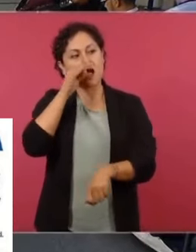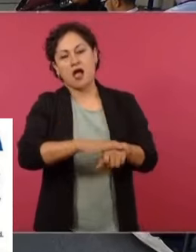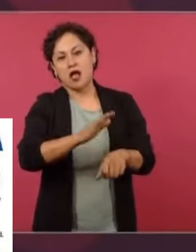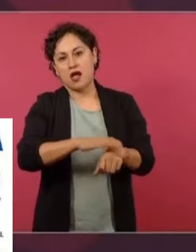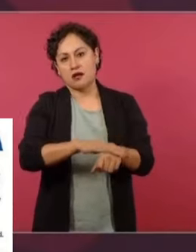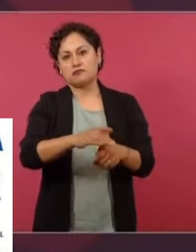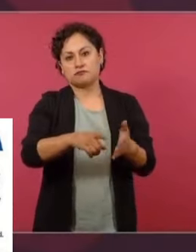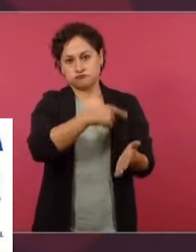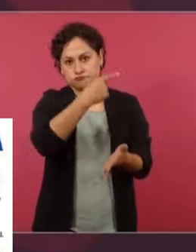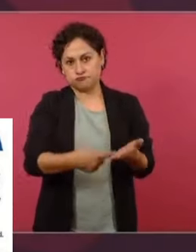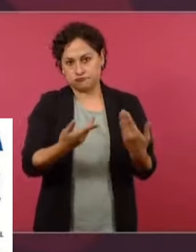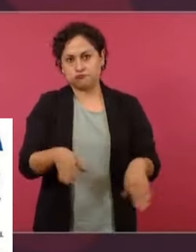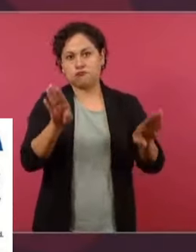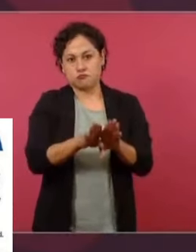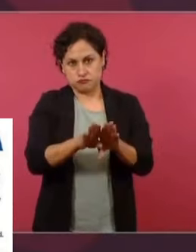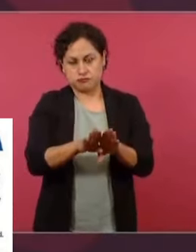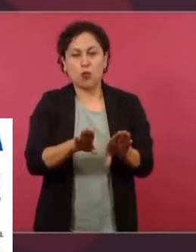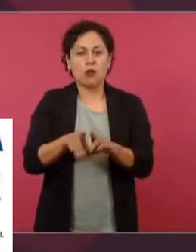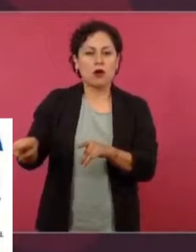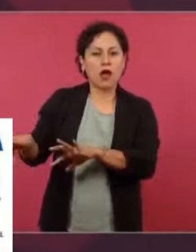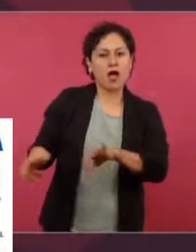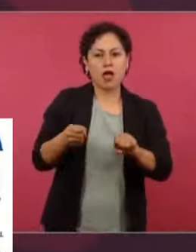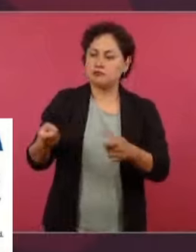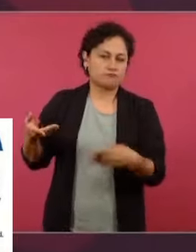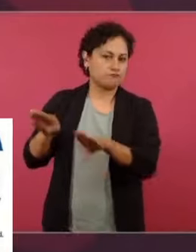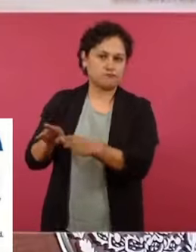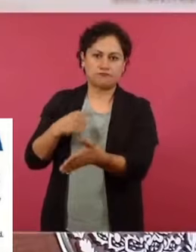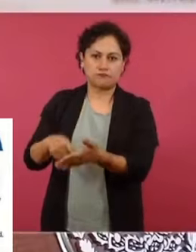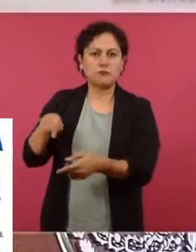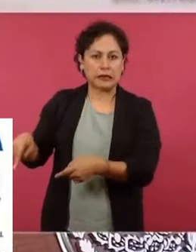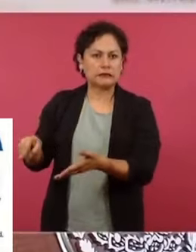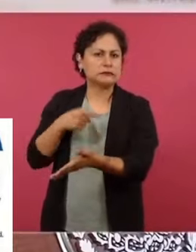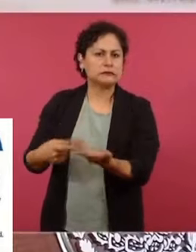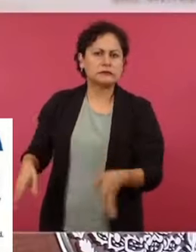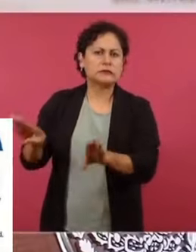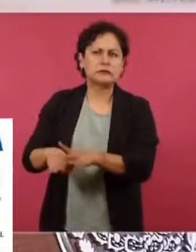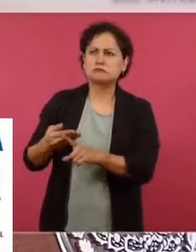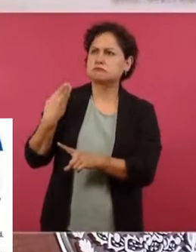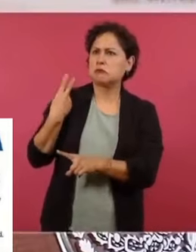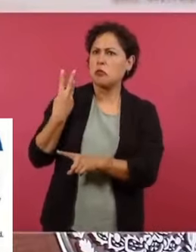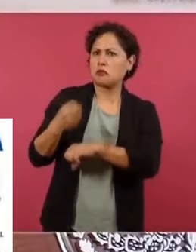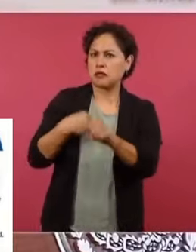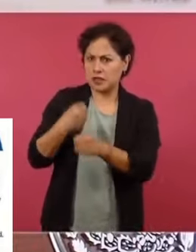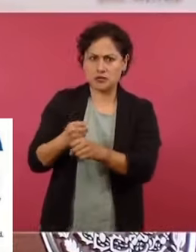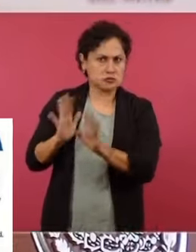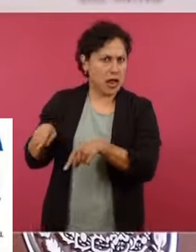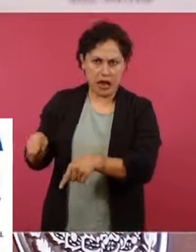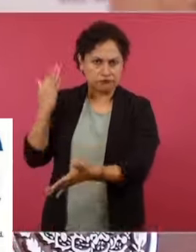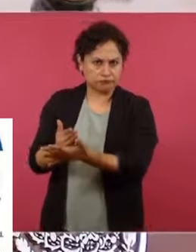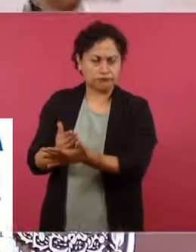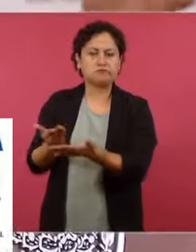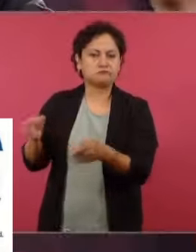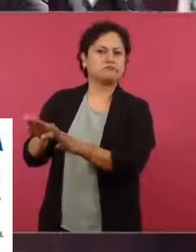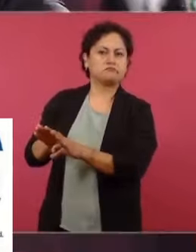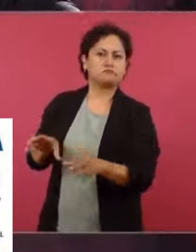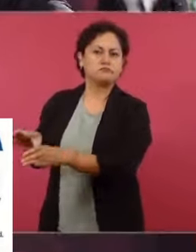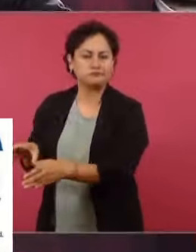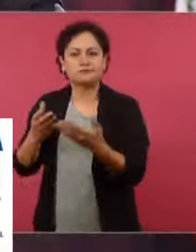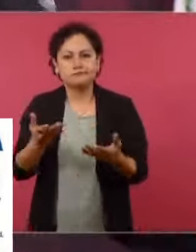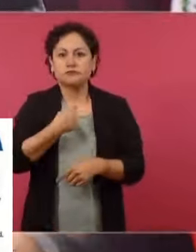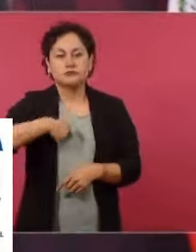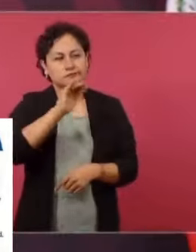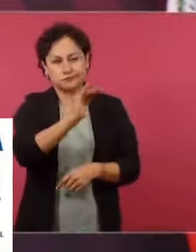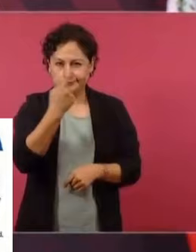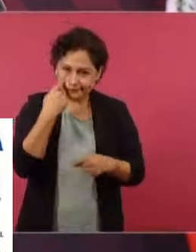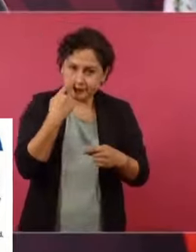Ya lleva el banco como dos o tres años clausurado. Entonces nosotros, con el interés de llegar a un